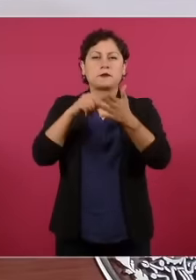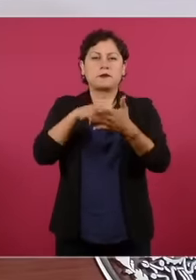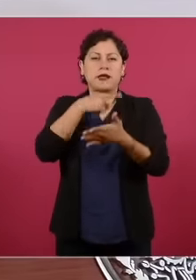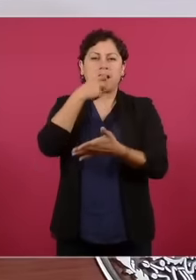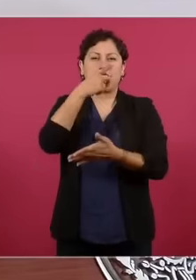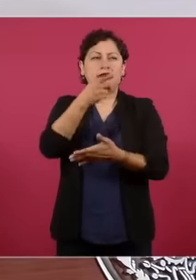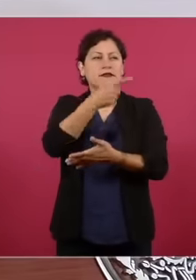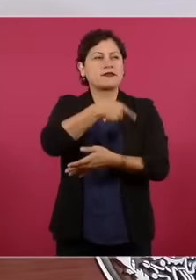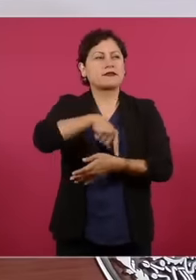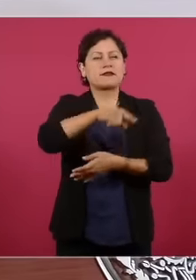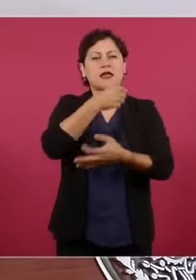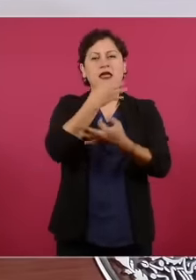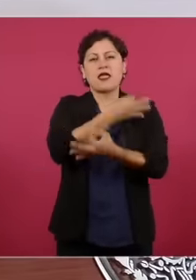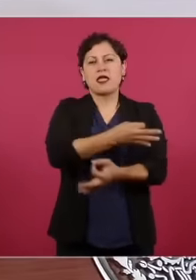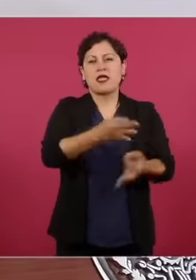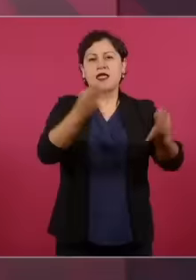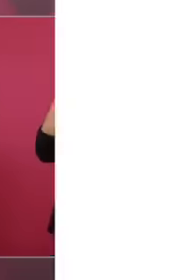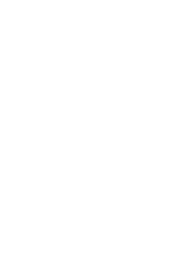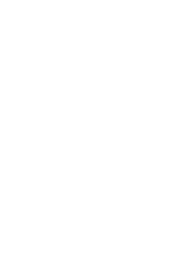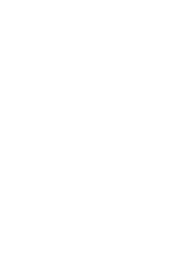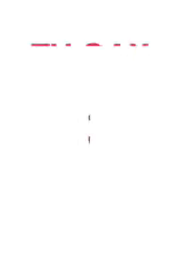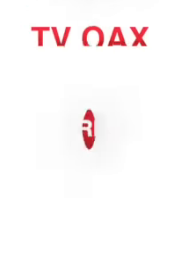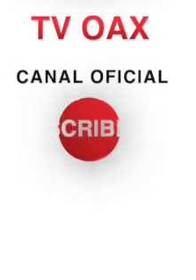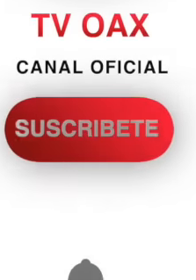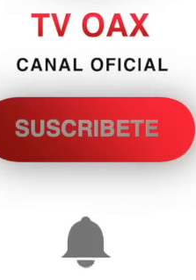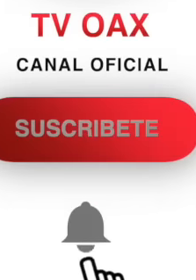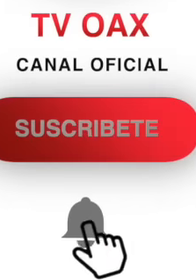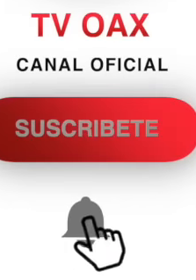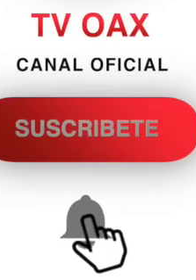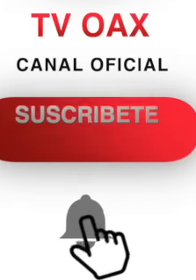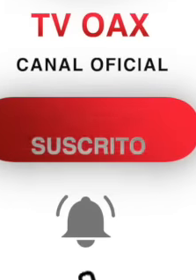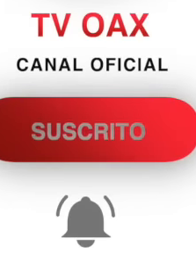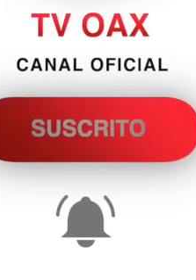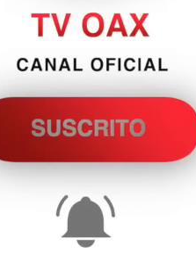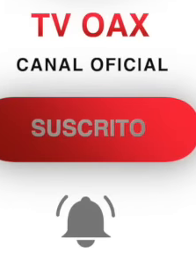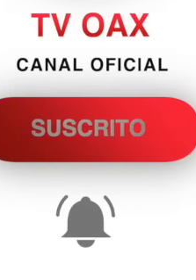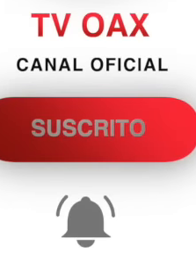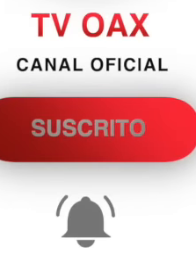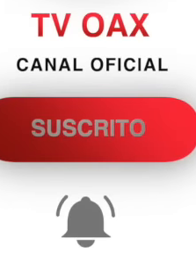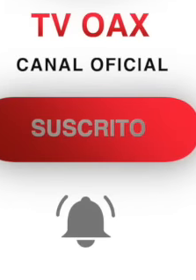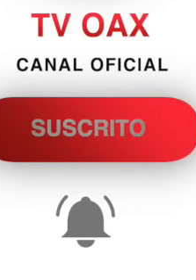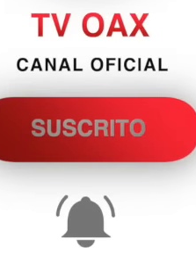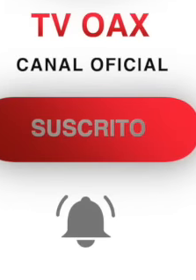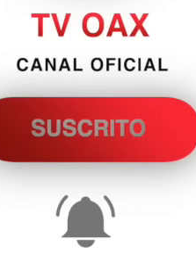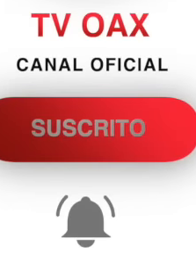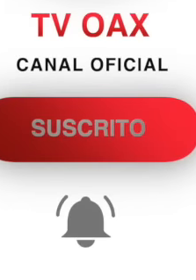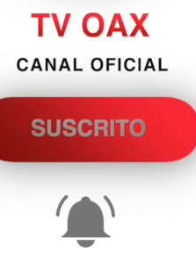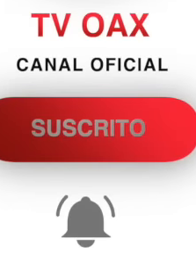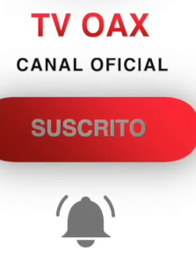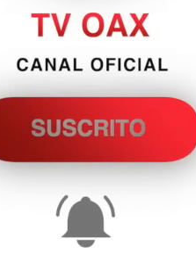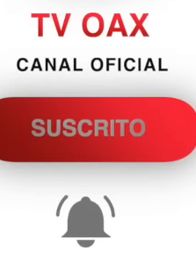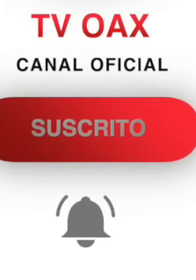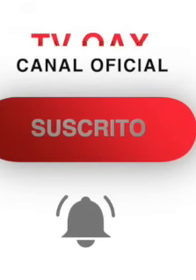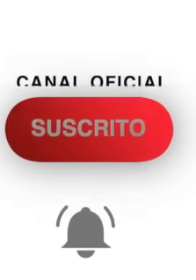en la delegación Benito Juárez ganamos en los estados de Morelos